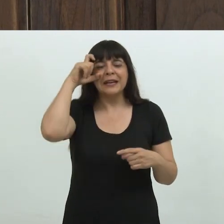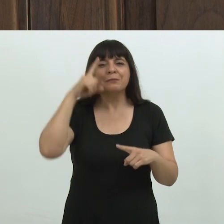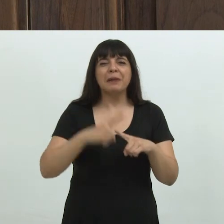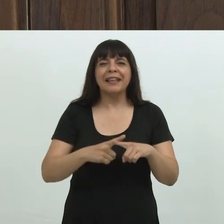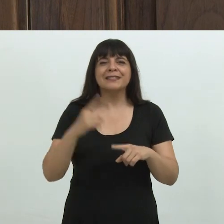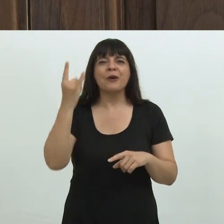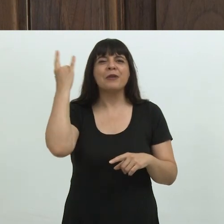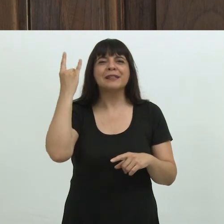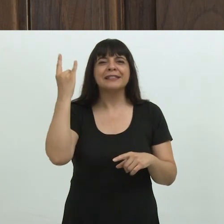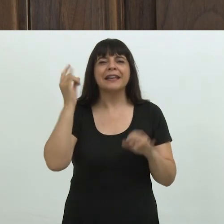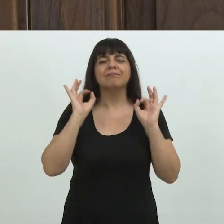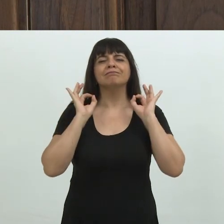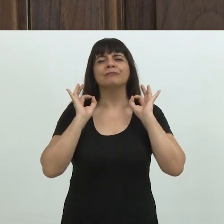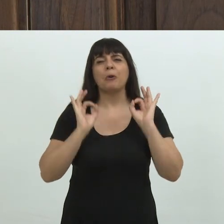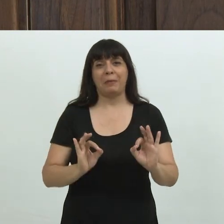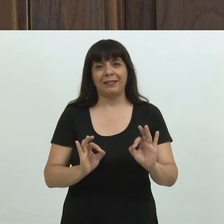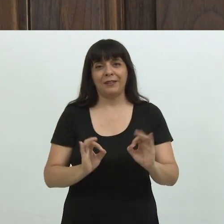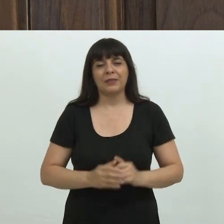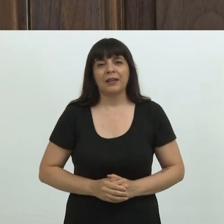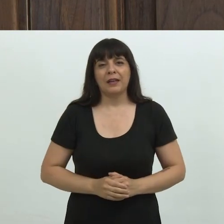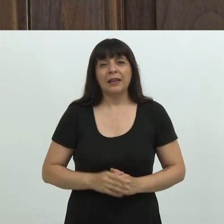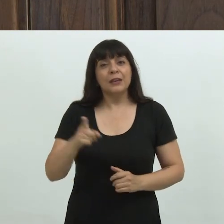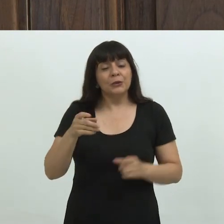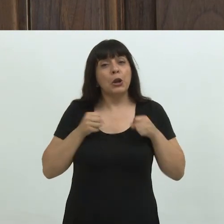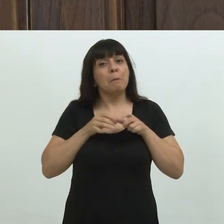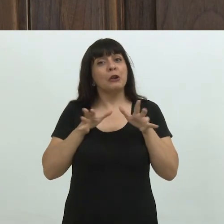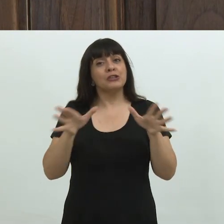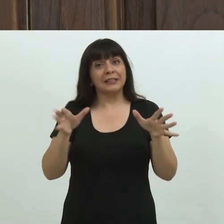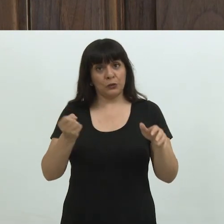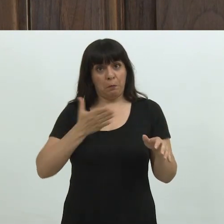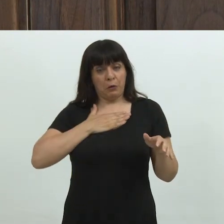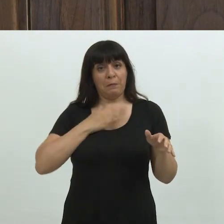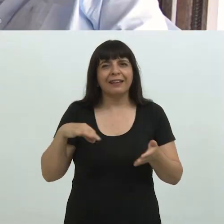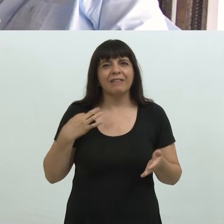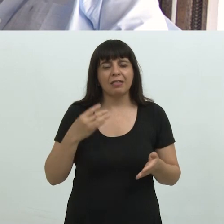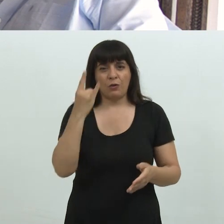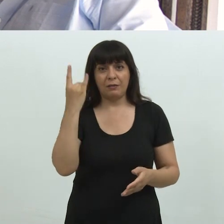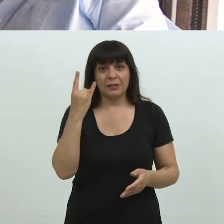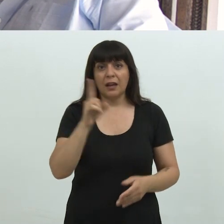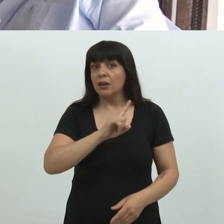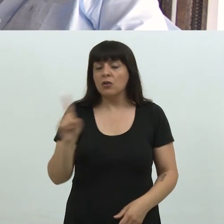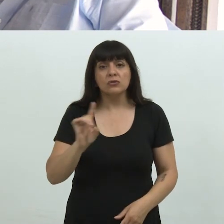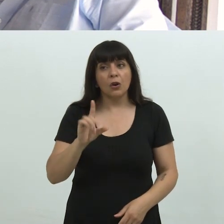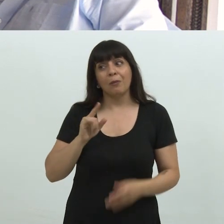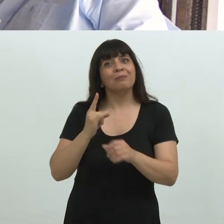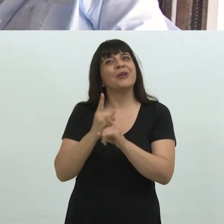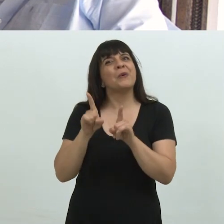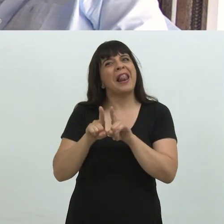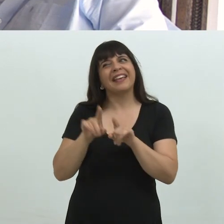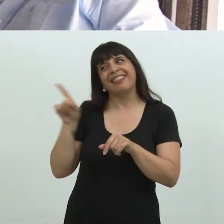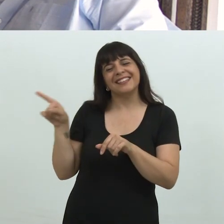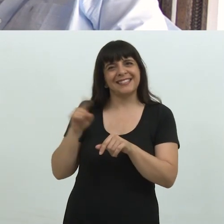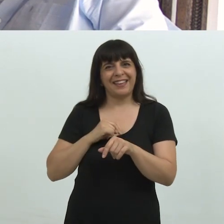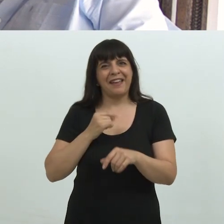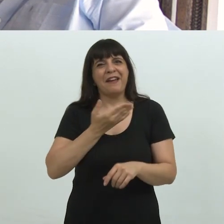experiencia universitaria completa y que se proyecte en la vida de ustedes y de su comunidad. Esta vida universitaria que no solo,